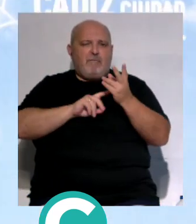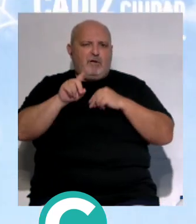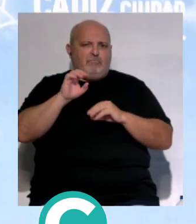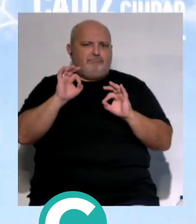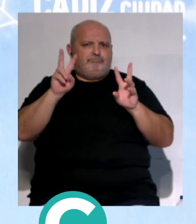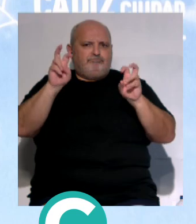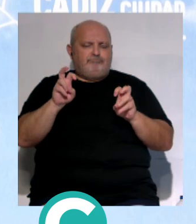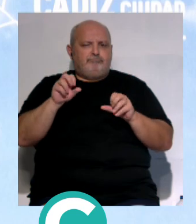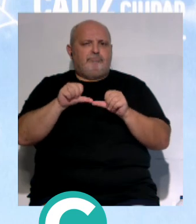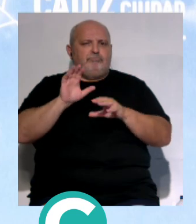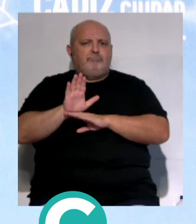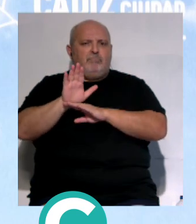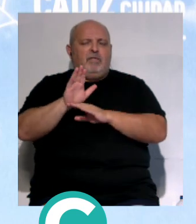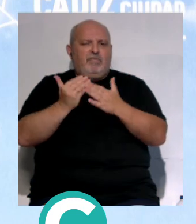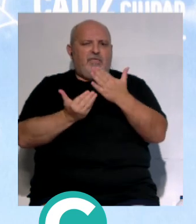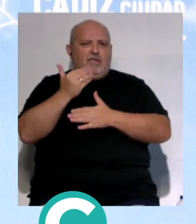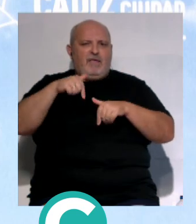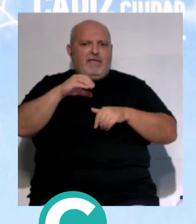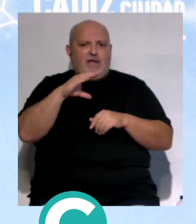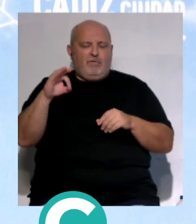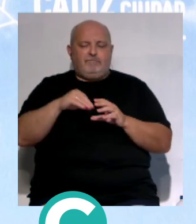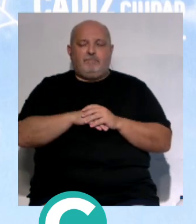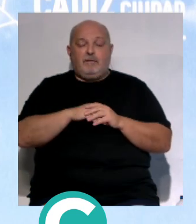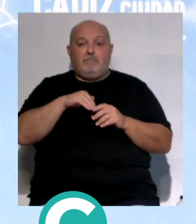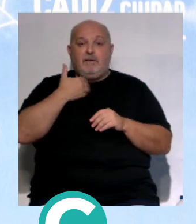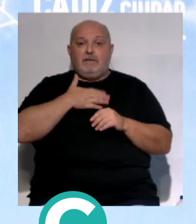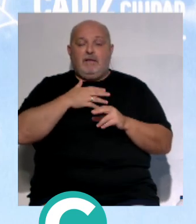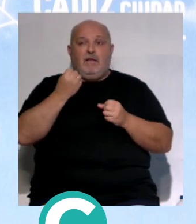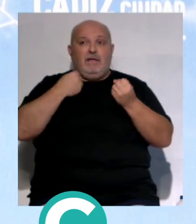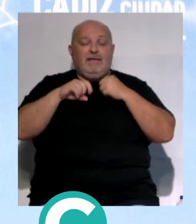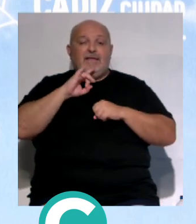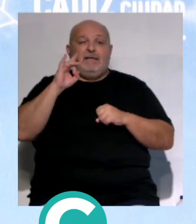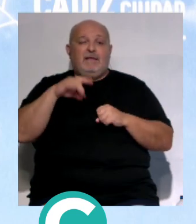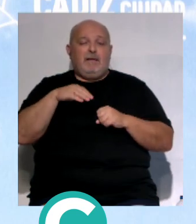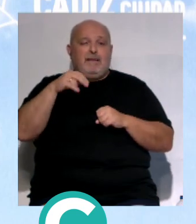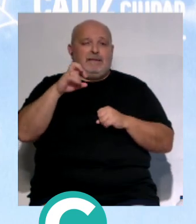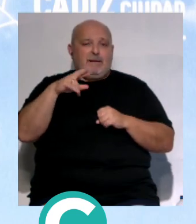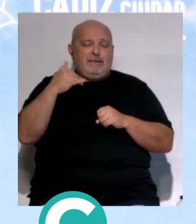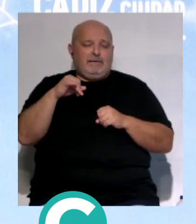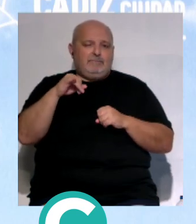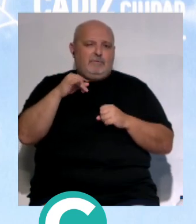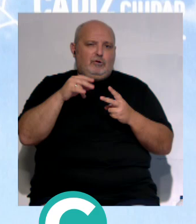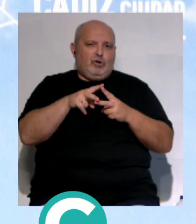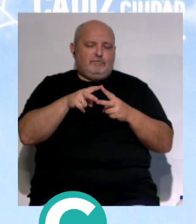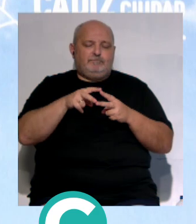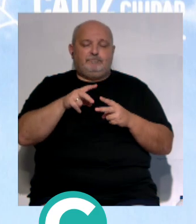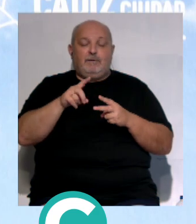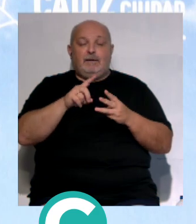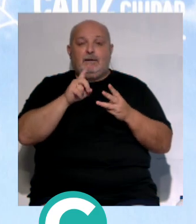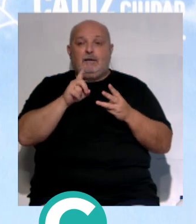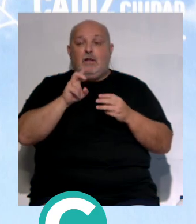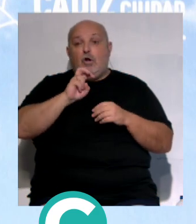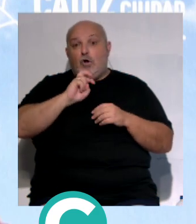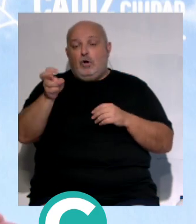con Flamencat que ya presentamos en su día aquí en el ECO y mañana es la actuación de Maite Martín y Paco Torres. Igualmente